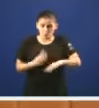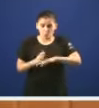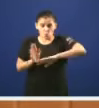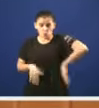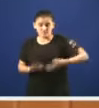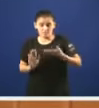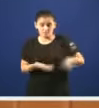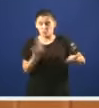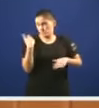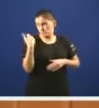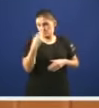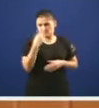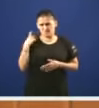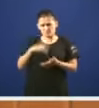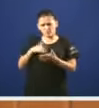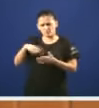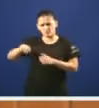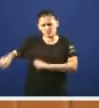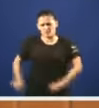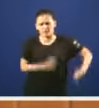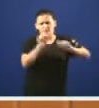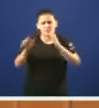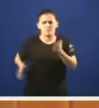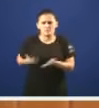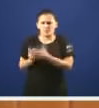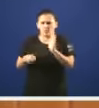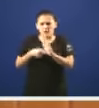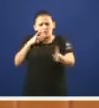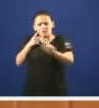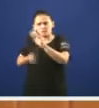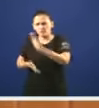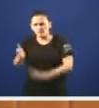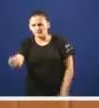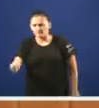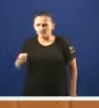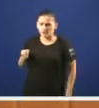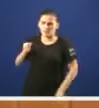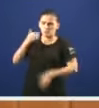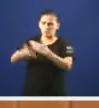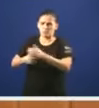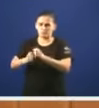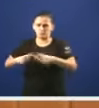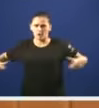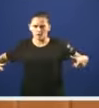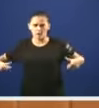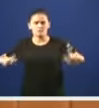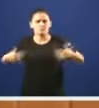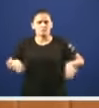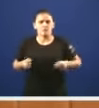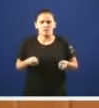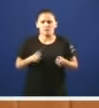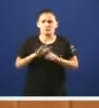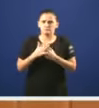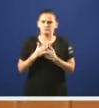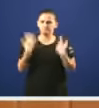período de sesións, defendimos unha proposición de lei encamiñada a frear ese avance que está producindo unha situación de